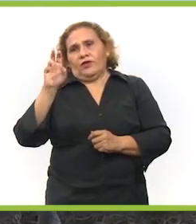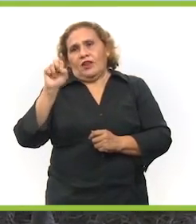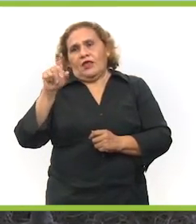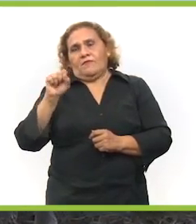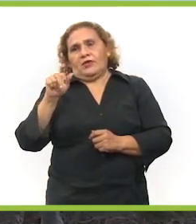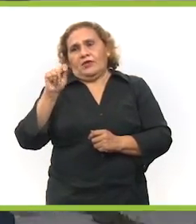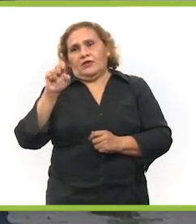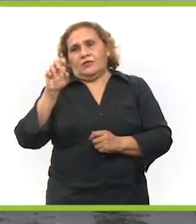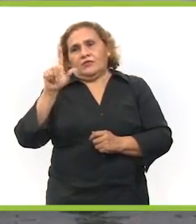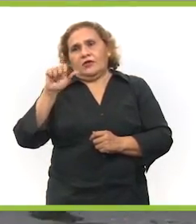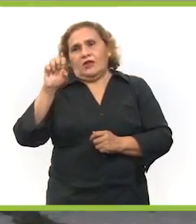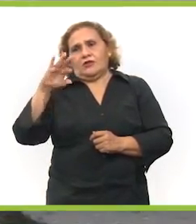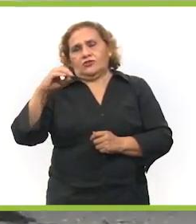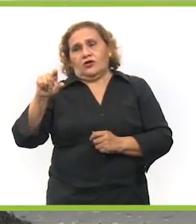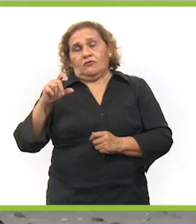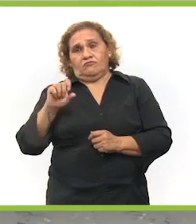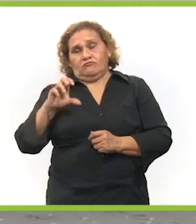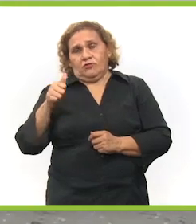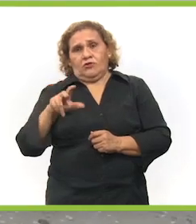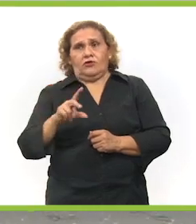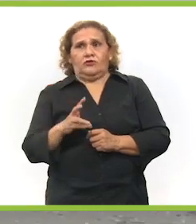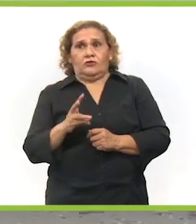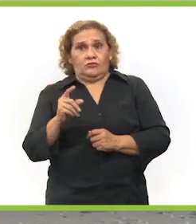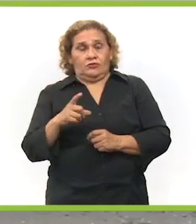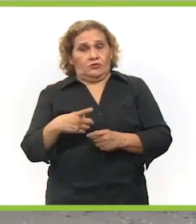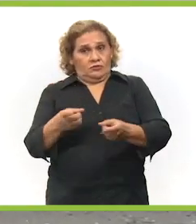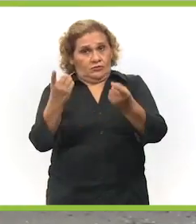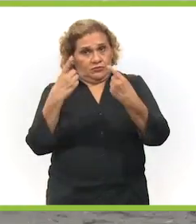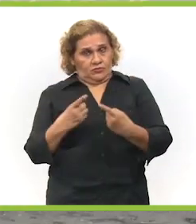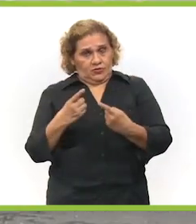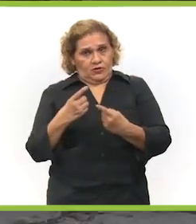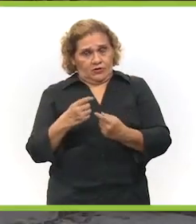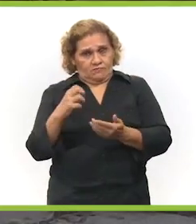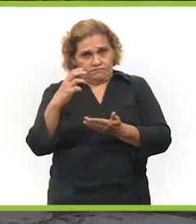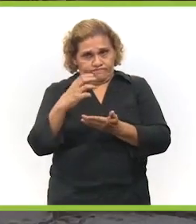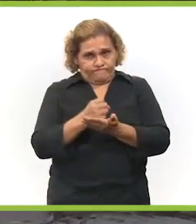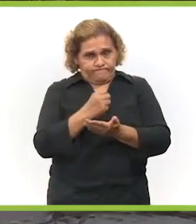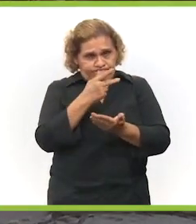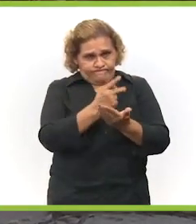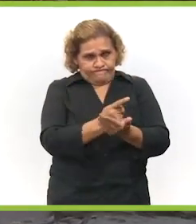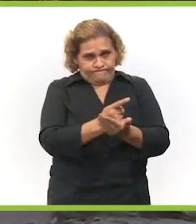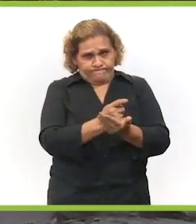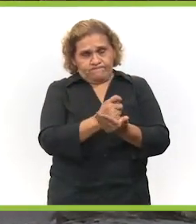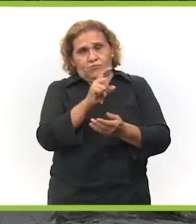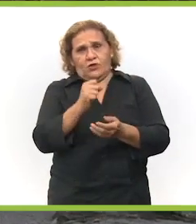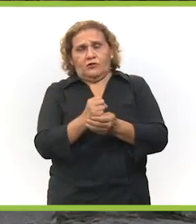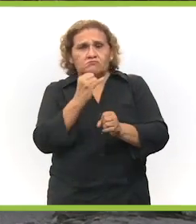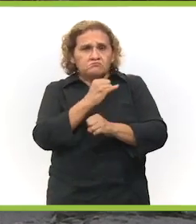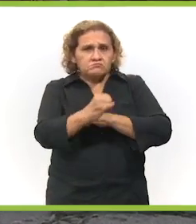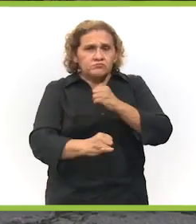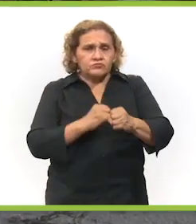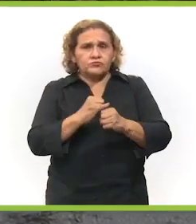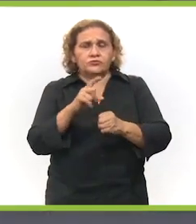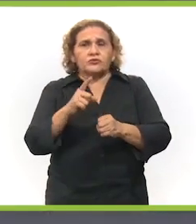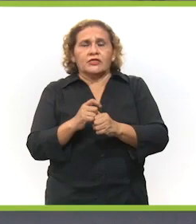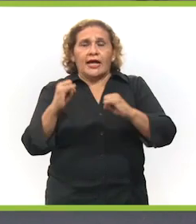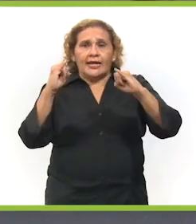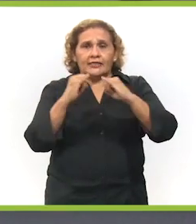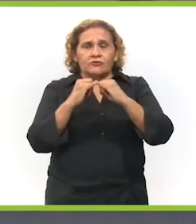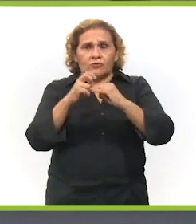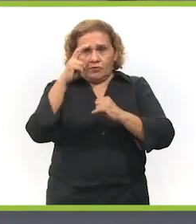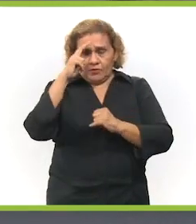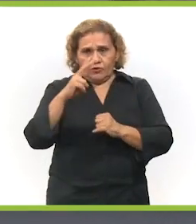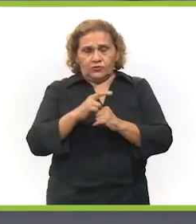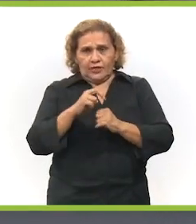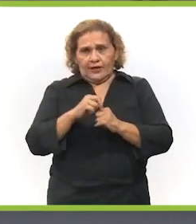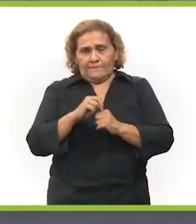Cancunito, San Felipe, Celestún y Telchac Puerto. Este es un distintivo que da el organismo internacional, un distintivo internacional